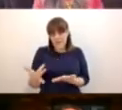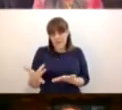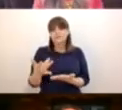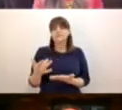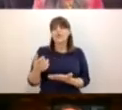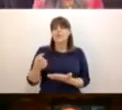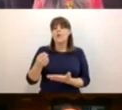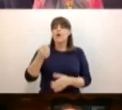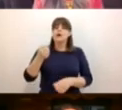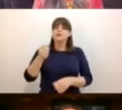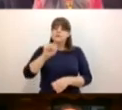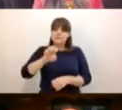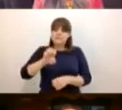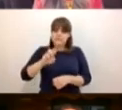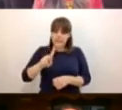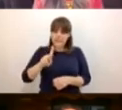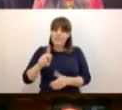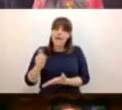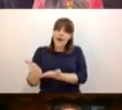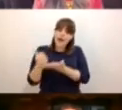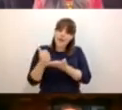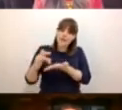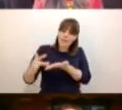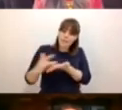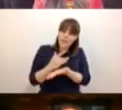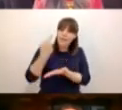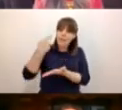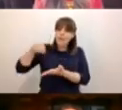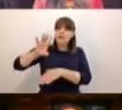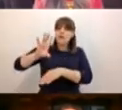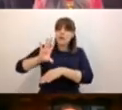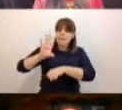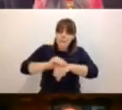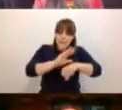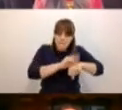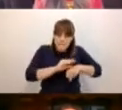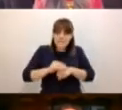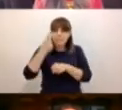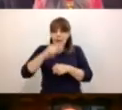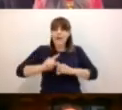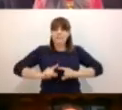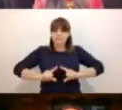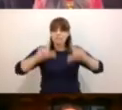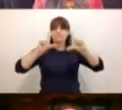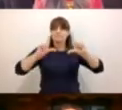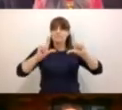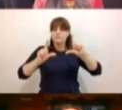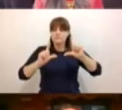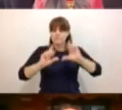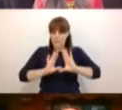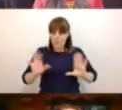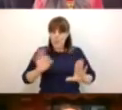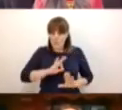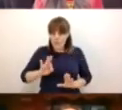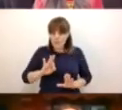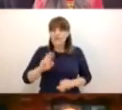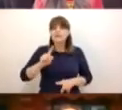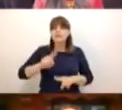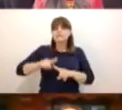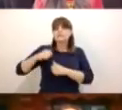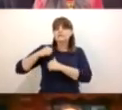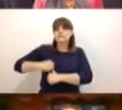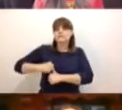Educación Pública, puesto que todos los permisos necesarios para la apertura de este nuevo canal fueron gestionados por la Secretaría de Educación Pública.